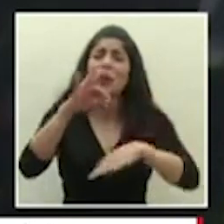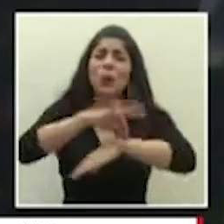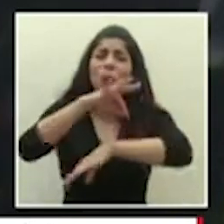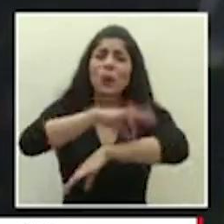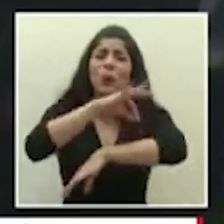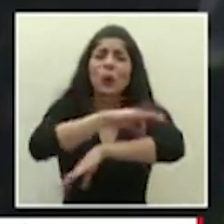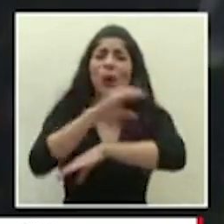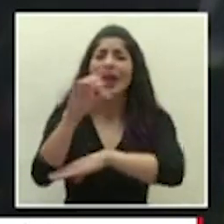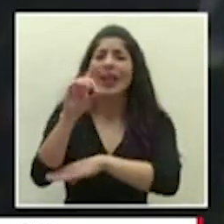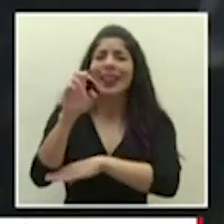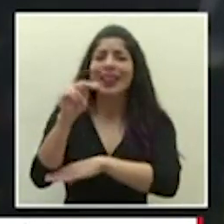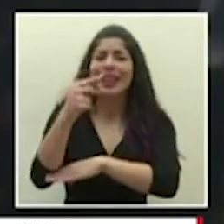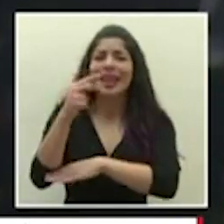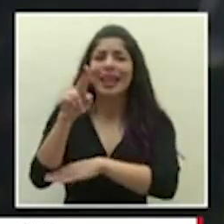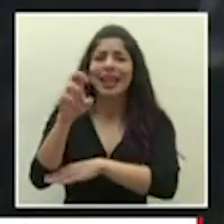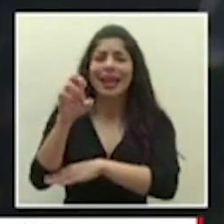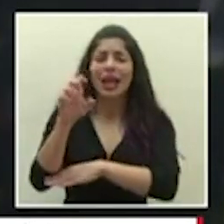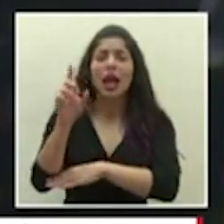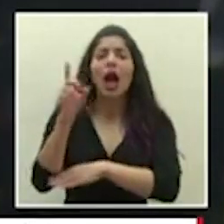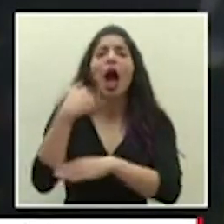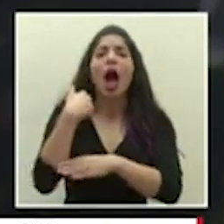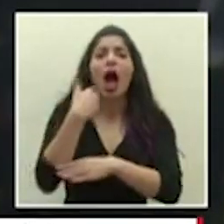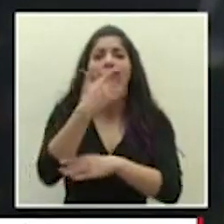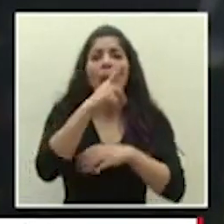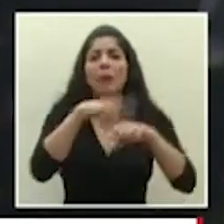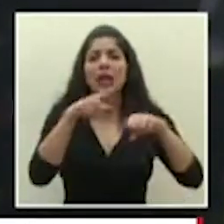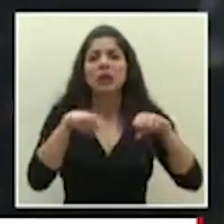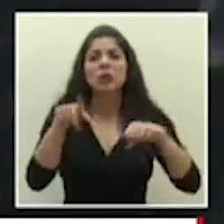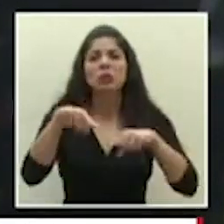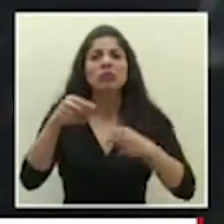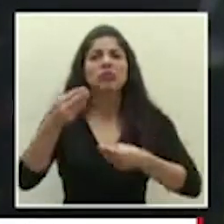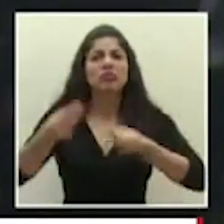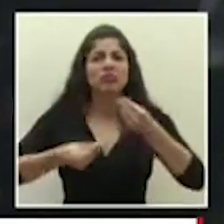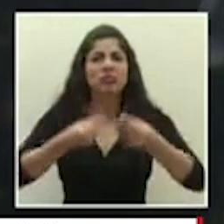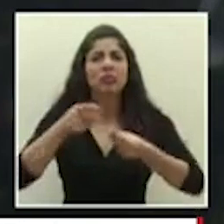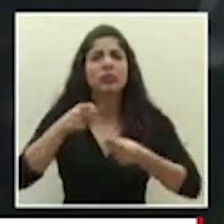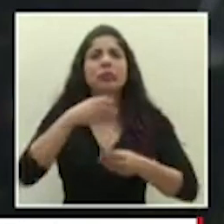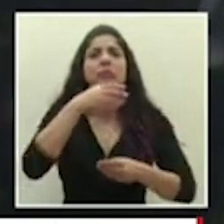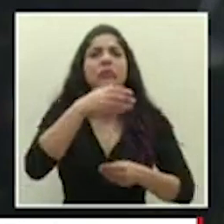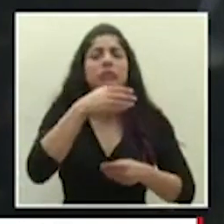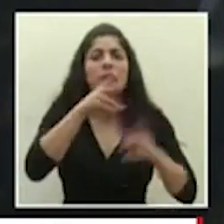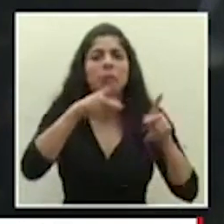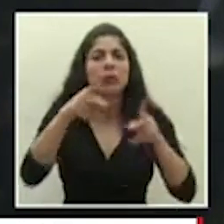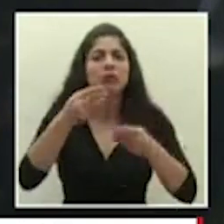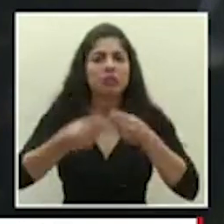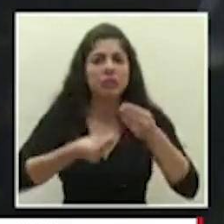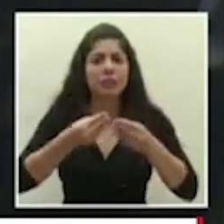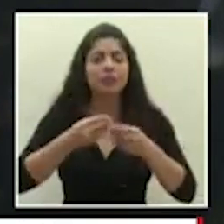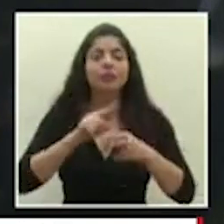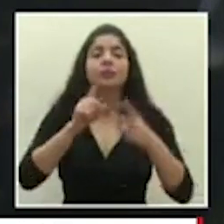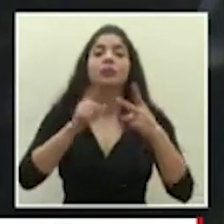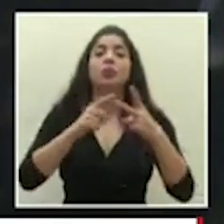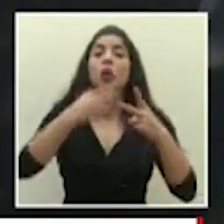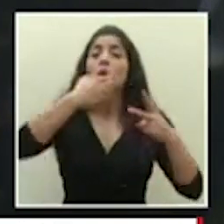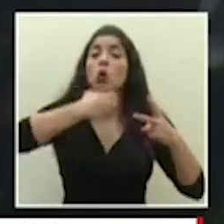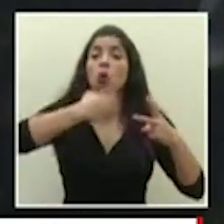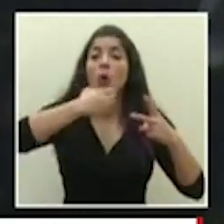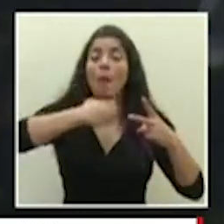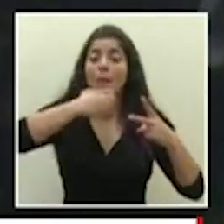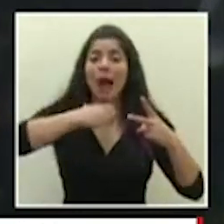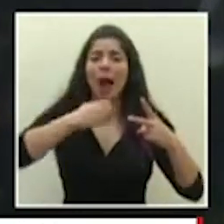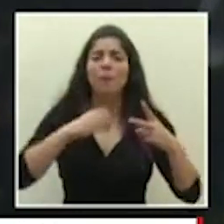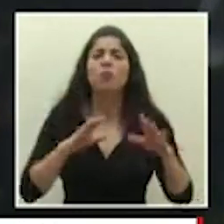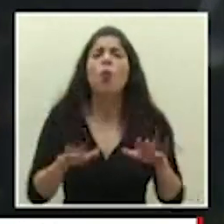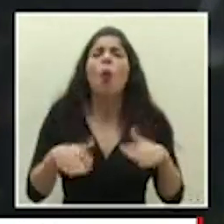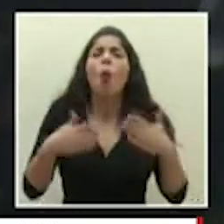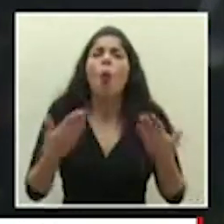Pérez Celedón que medidas van a estar tomando y que le recomiendan también a la población y para don Román Macaya como